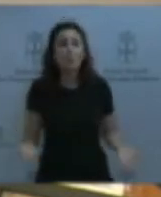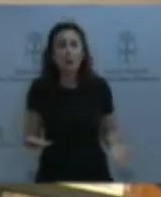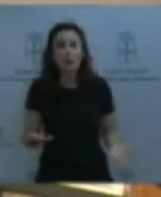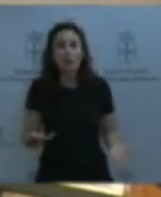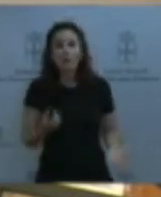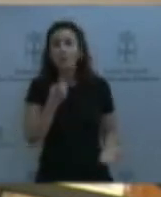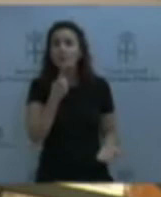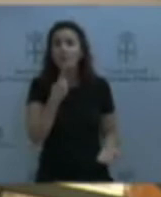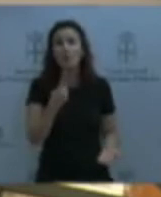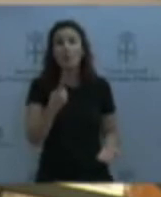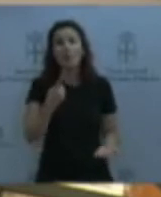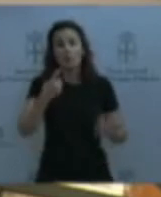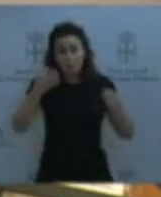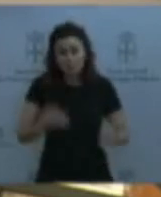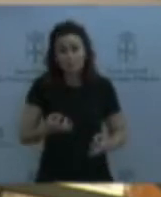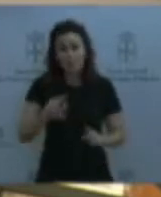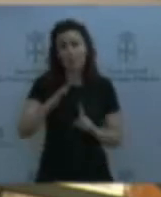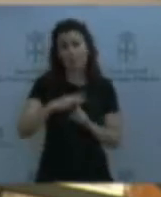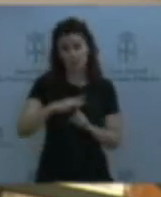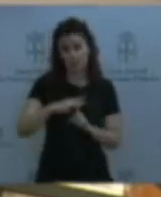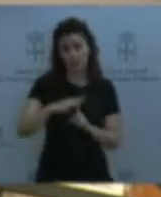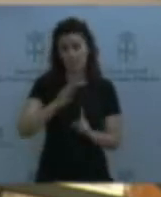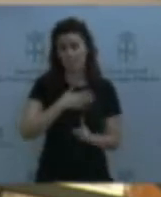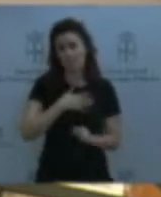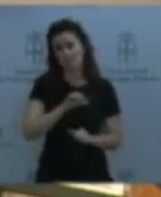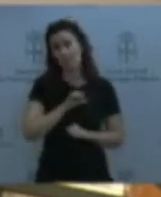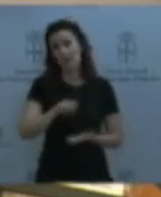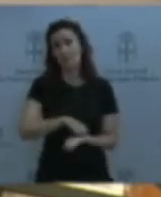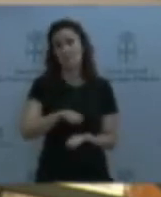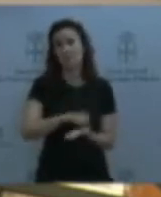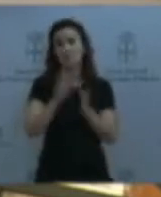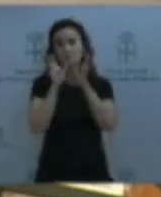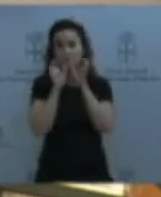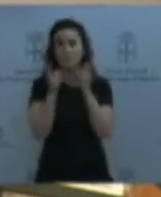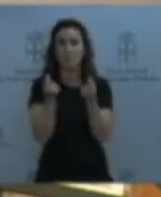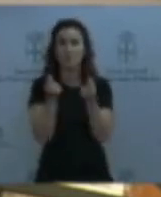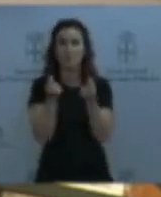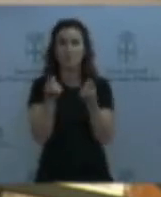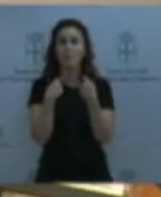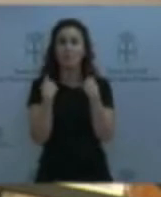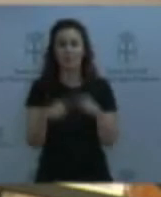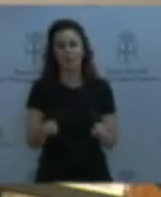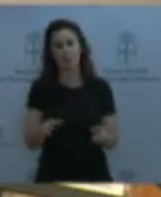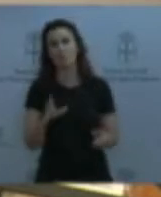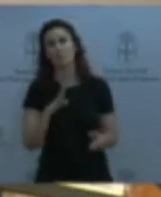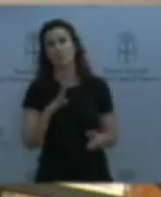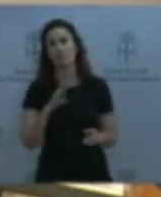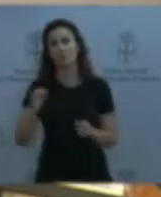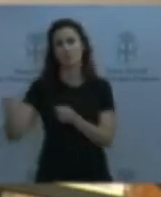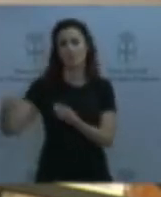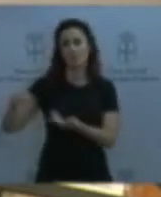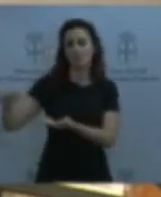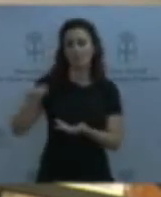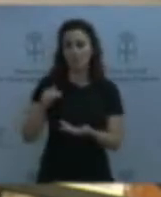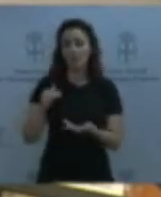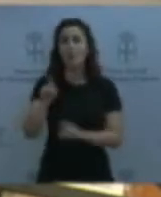esperar unos meses, le lleva a la ruina. Así que, por favor, que nos siga sirviendo. Es decir, algo que es un problema y es un problema de gestión,